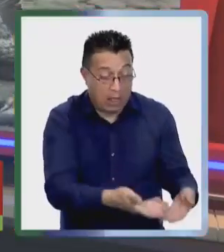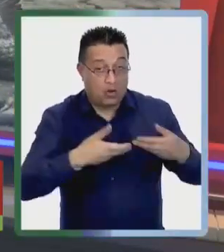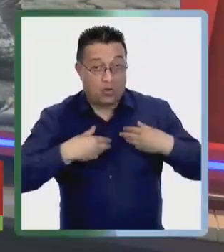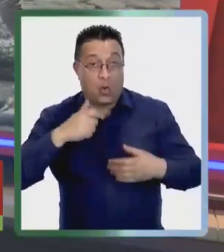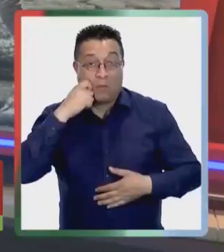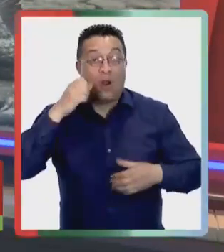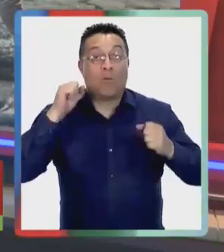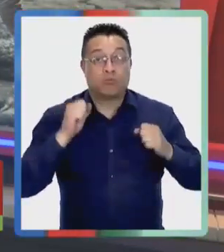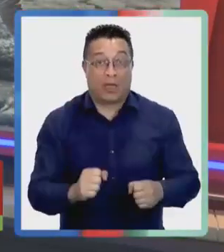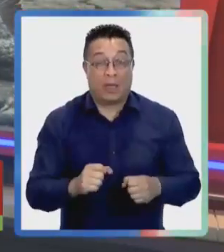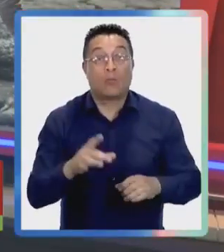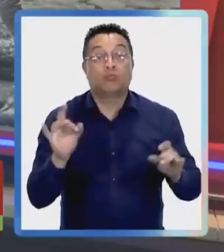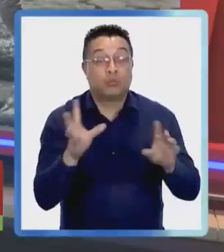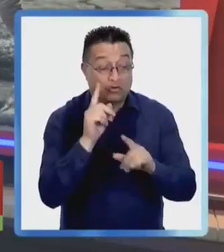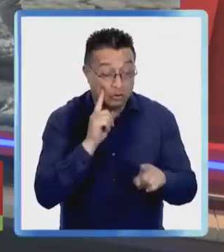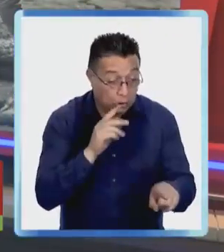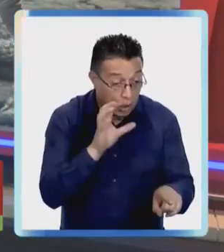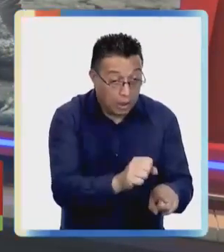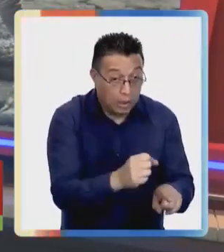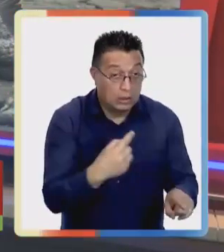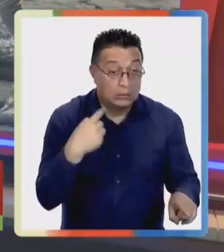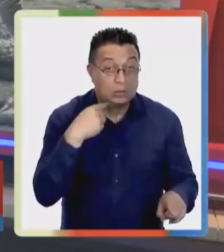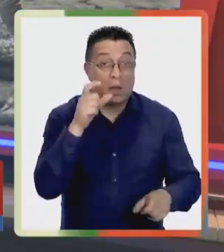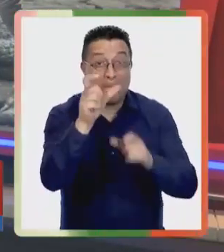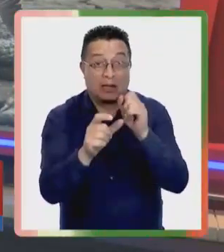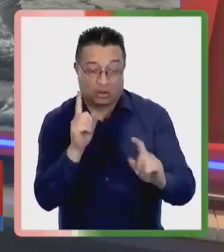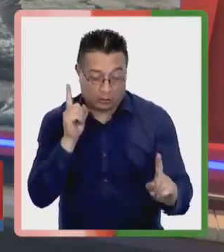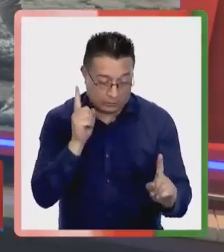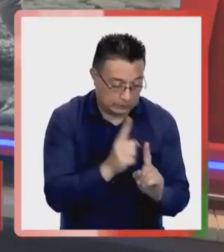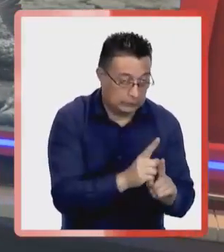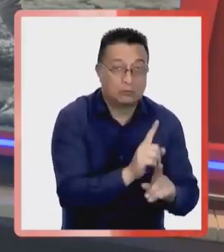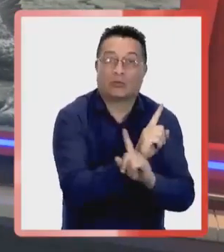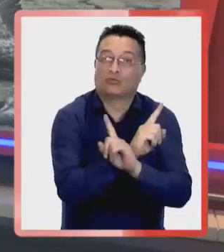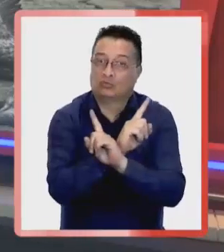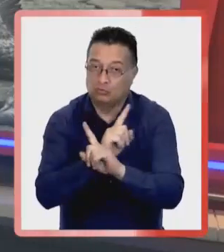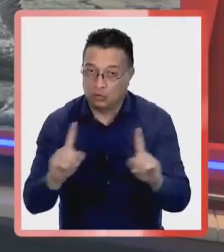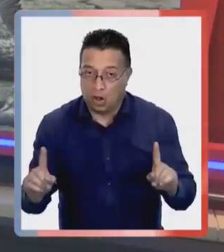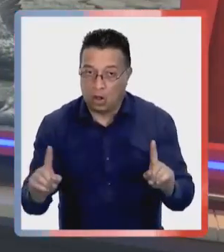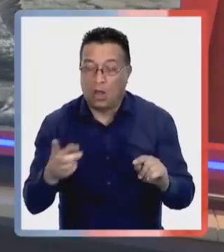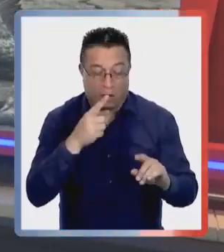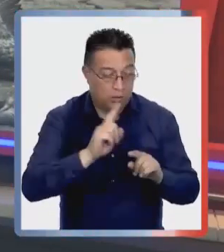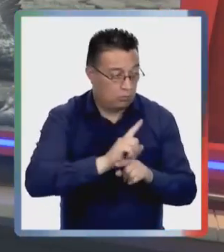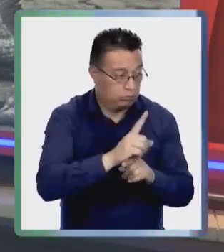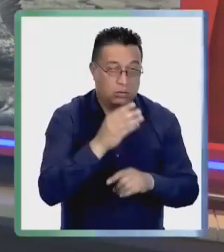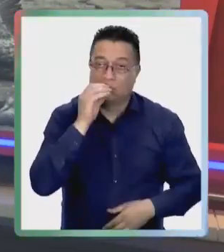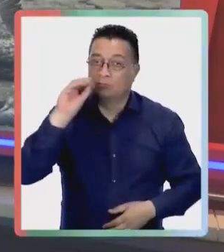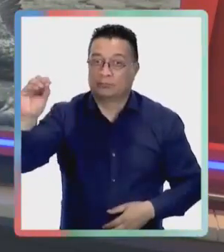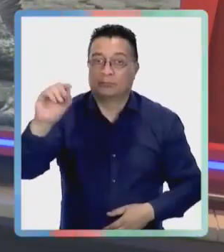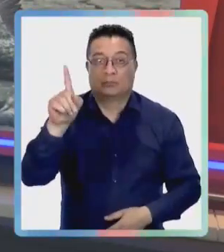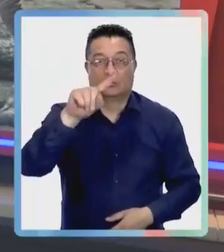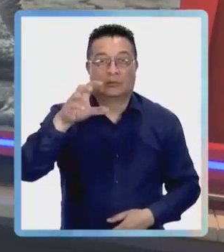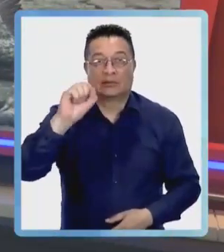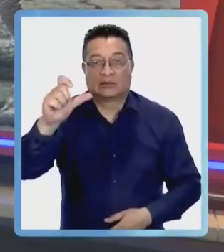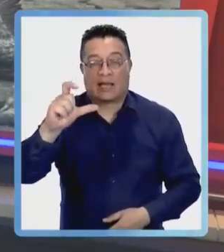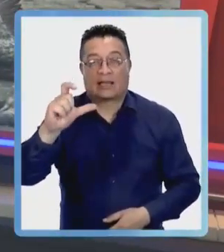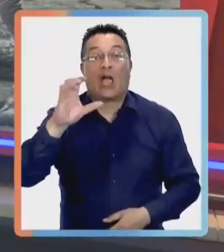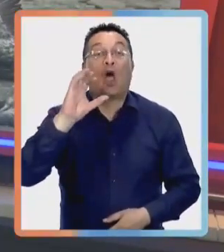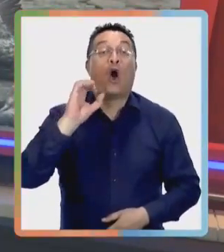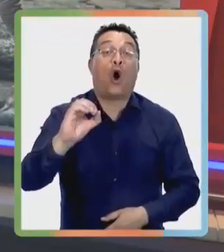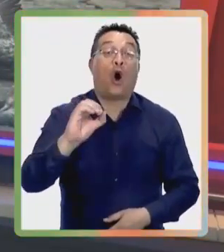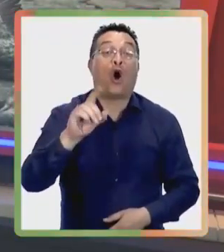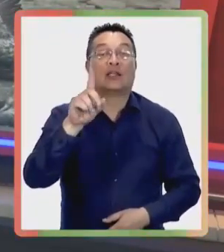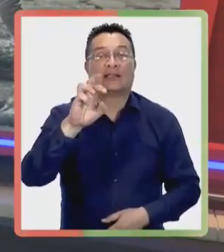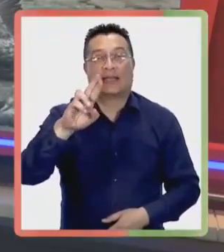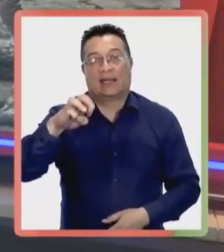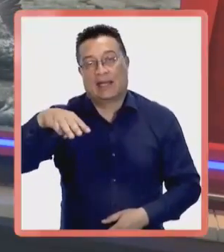humanos. Por eso, ante el hallazgo de un caso sospechoso, las personas no deben manipular el ave y tienen que alertar de inmediato al SAC o al